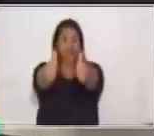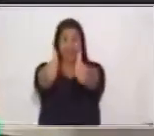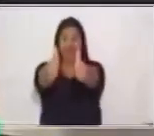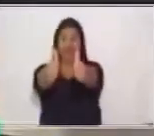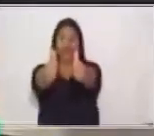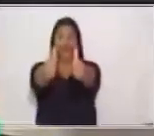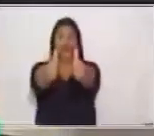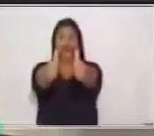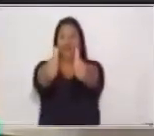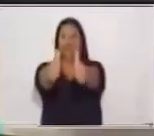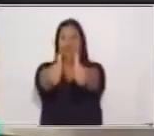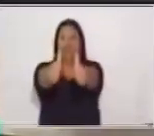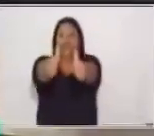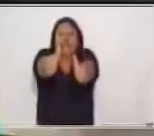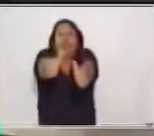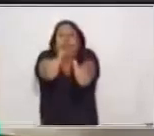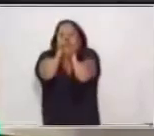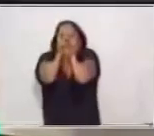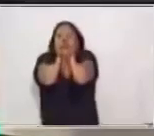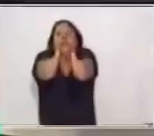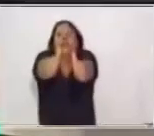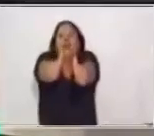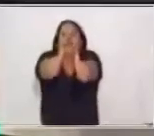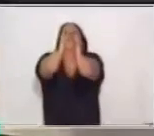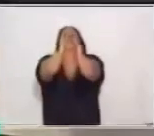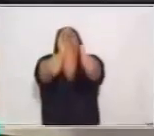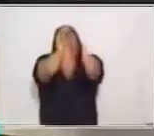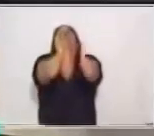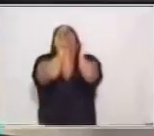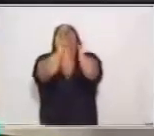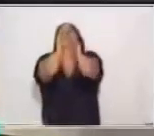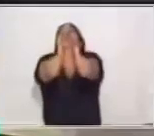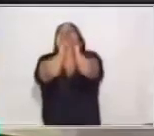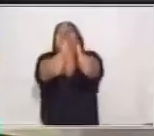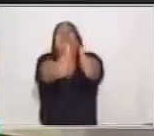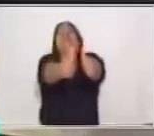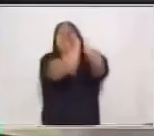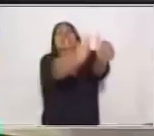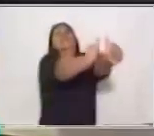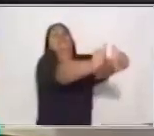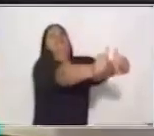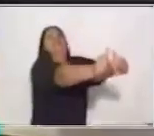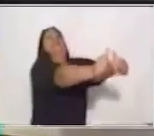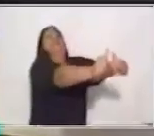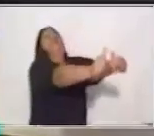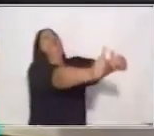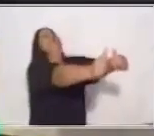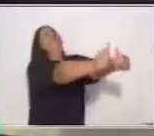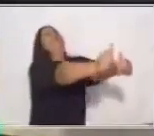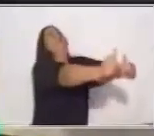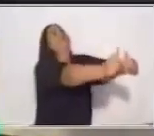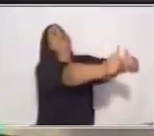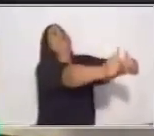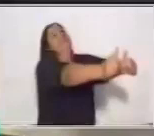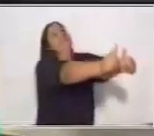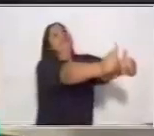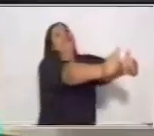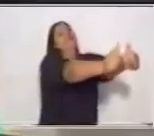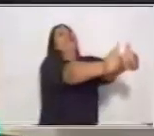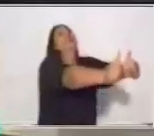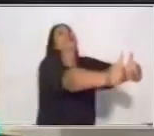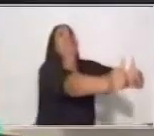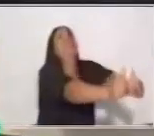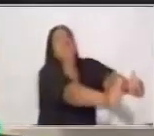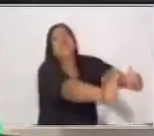Codos arriba. Hombros en alto. Cabeza hacia atrás. Cabeza hacia atrás. Pie de